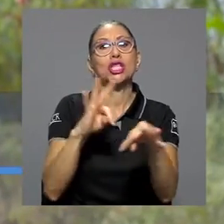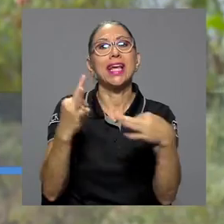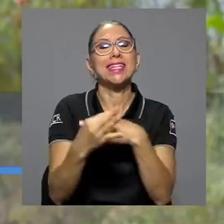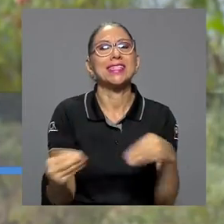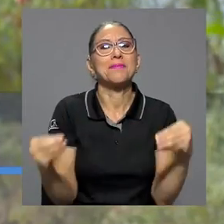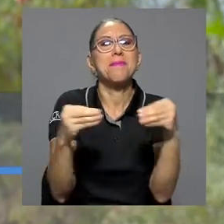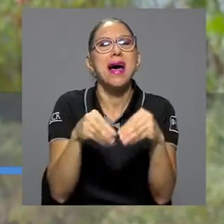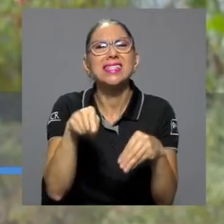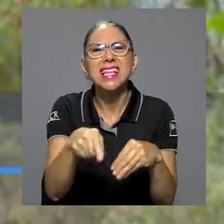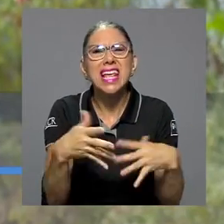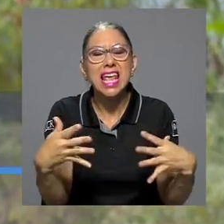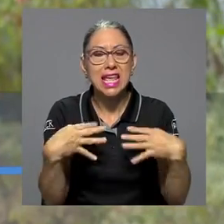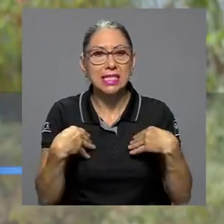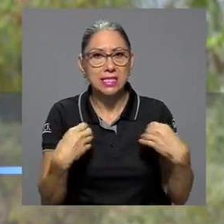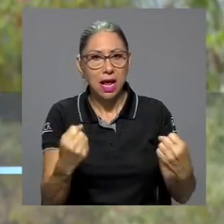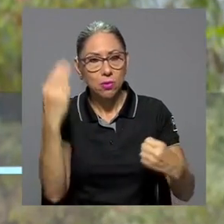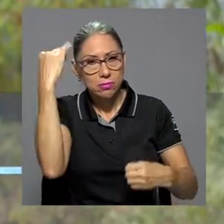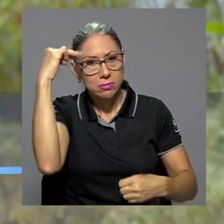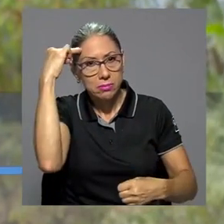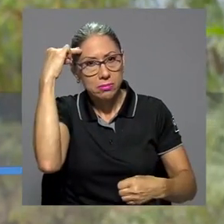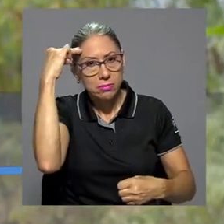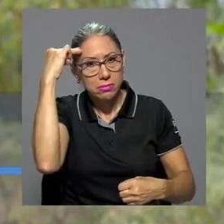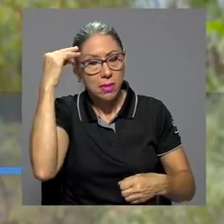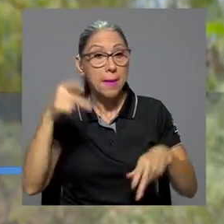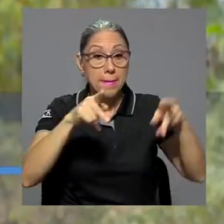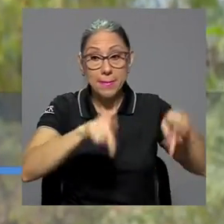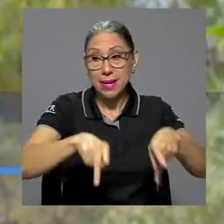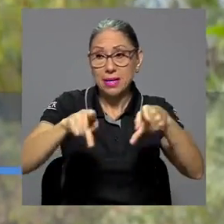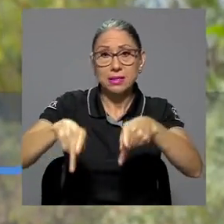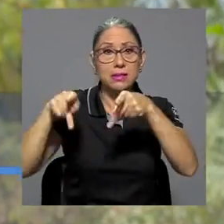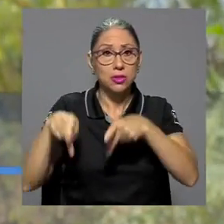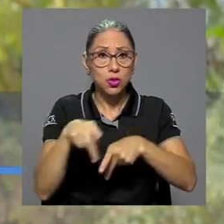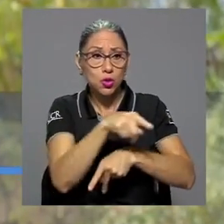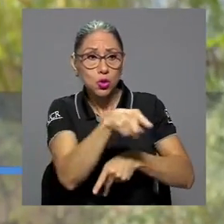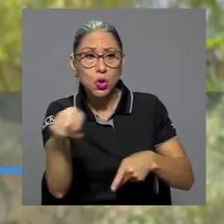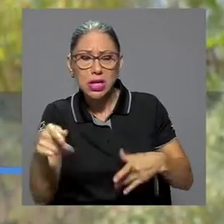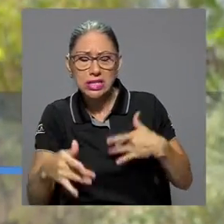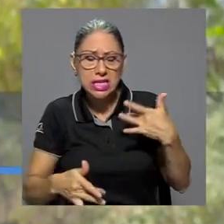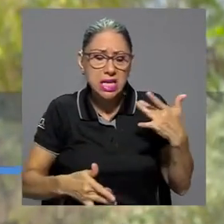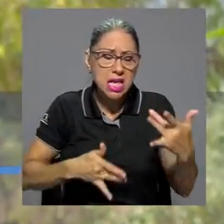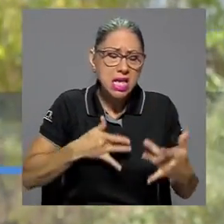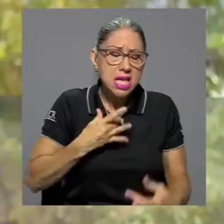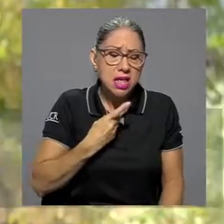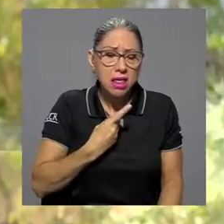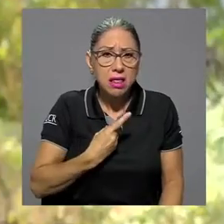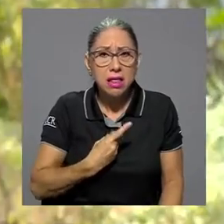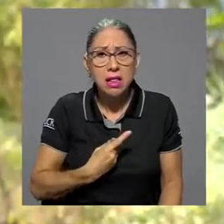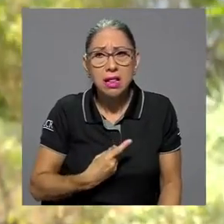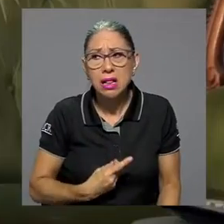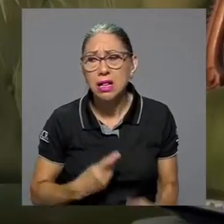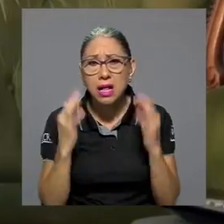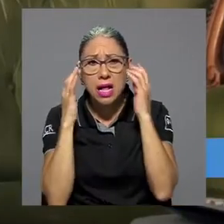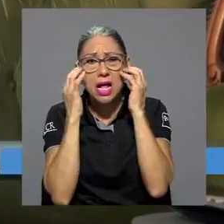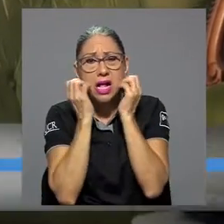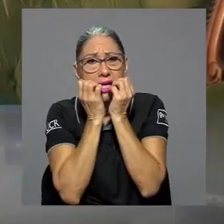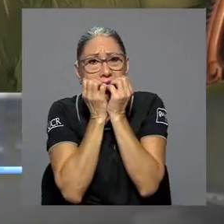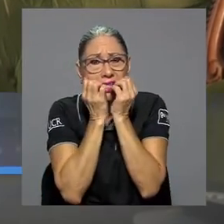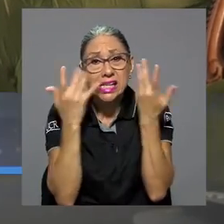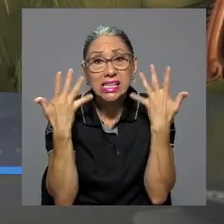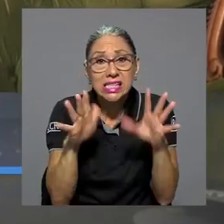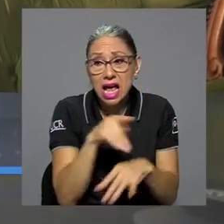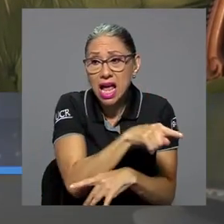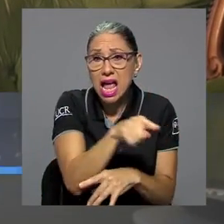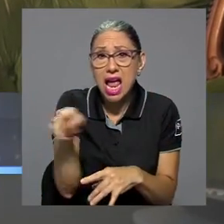salud mental. Salud mental en pacientes que están con síntomas de depresión o de ansiedad después de haber